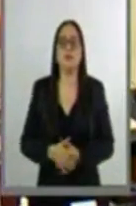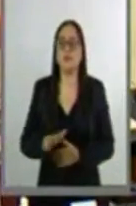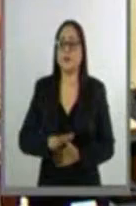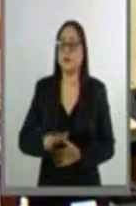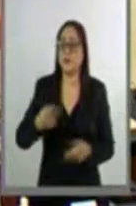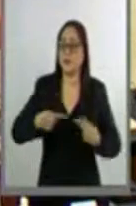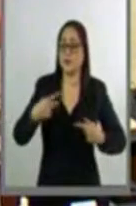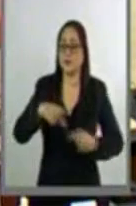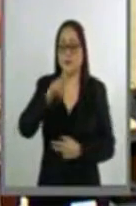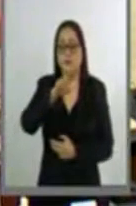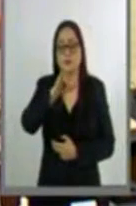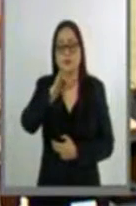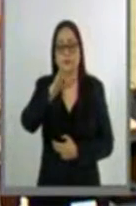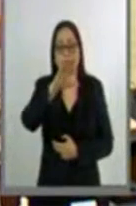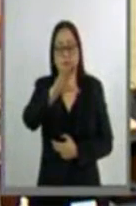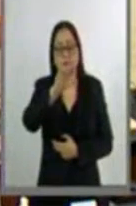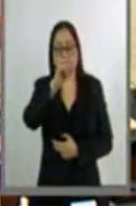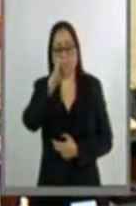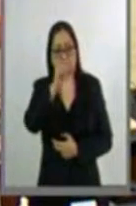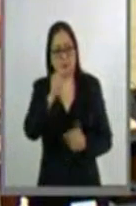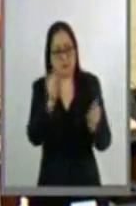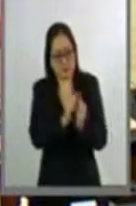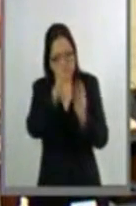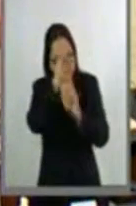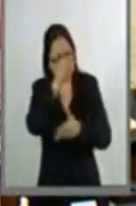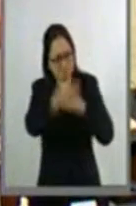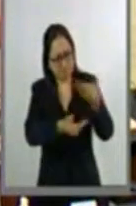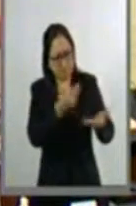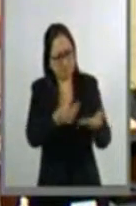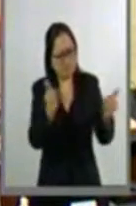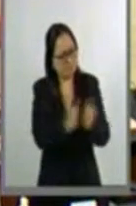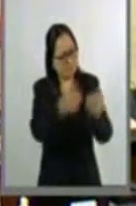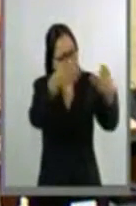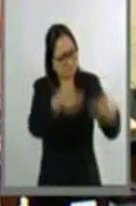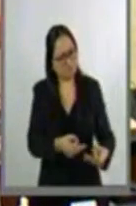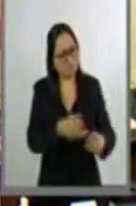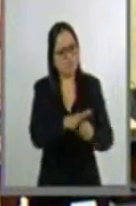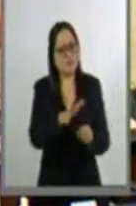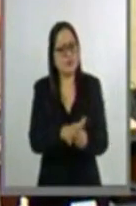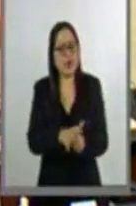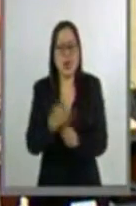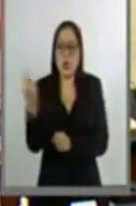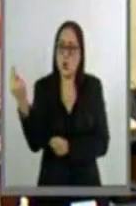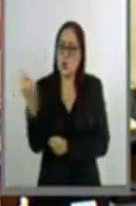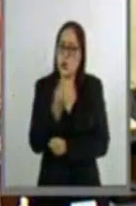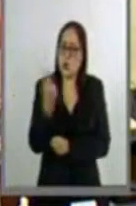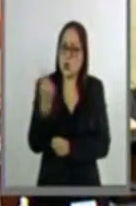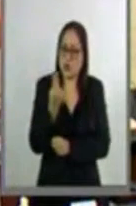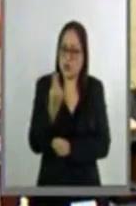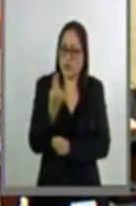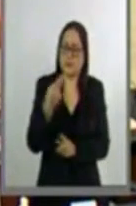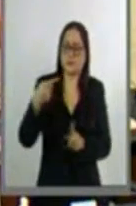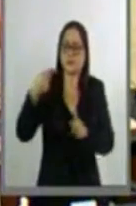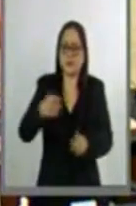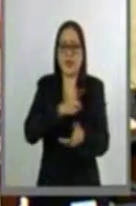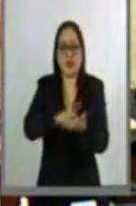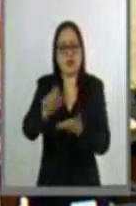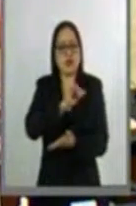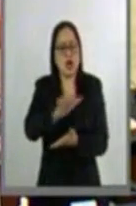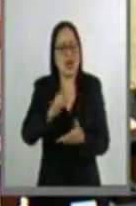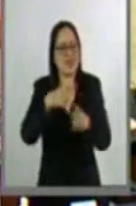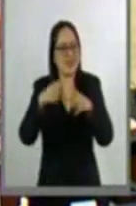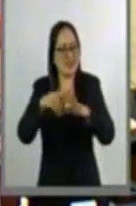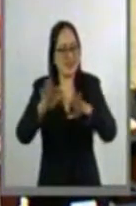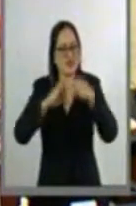deben ser tratadas con compasión y respeto por su dignidad. Es imperativo que tengan derecho al acceso a los